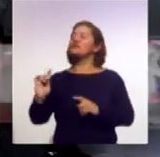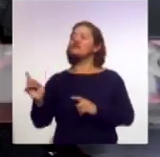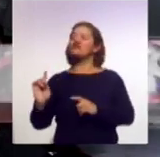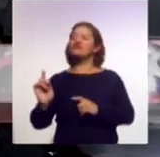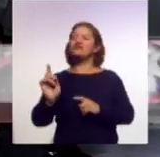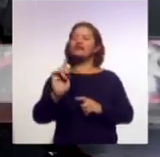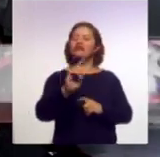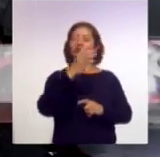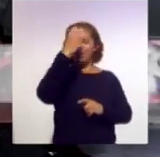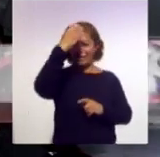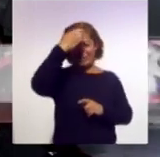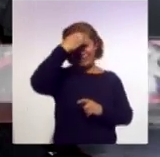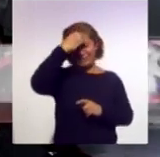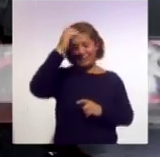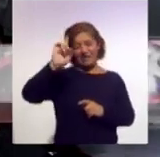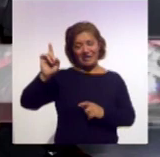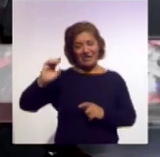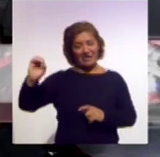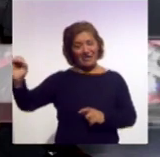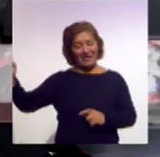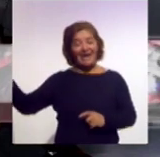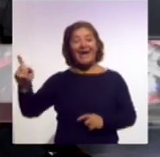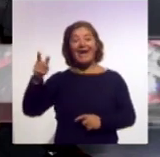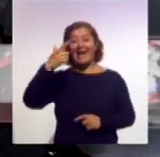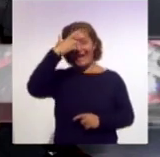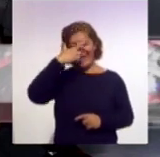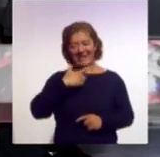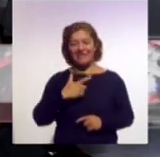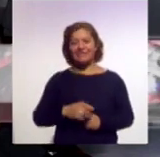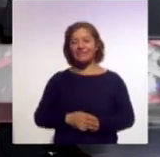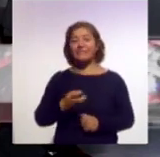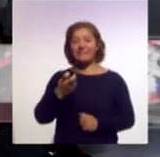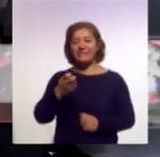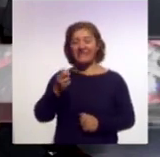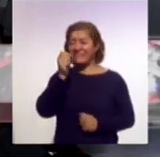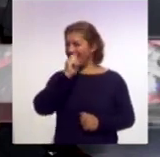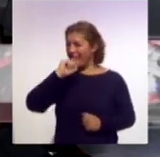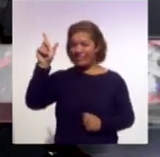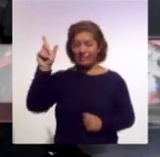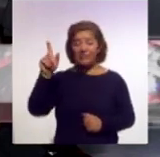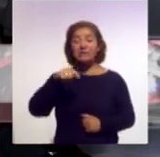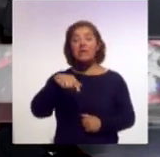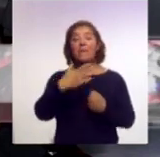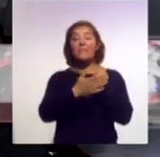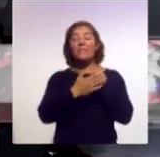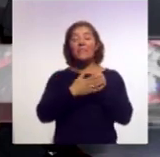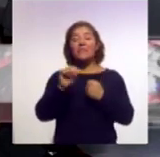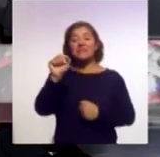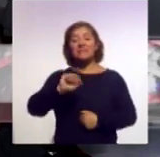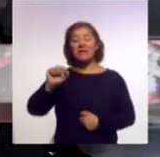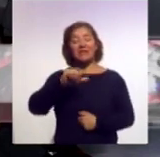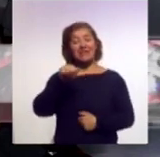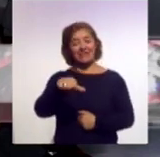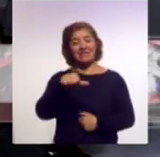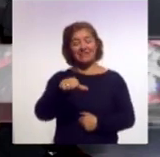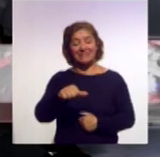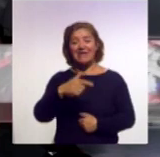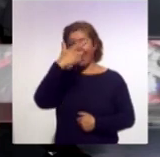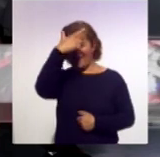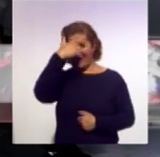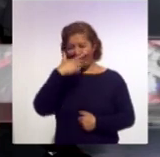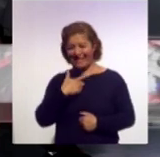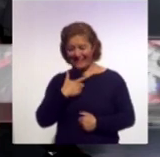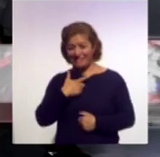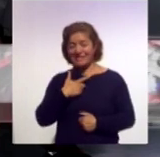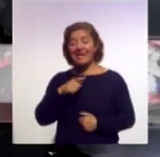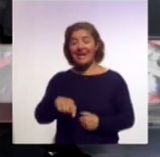mire, no se puede usted perder esta fabulosa aventura porque a partir del próximo sábado 16 en la nochecita